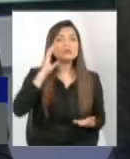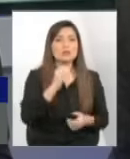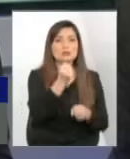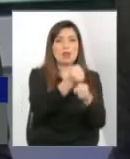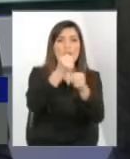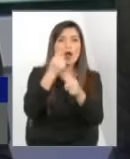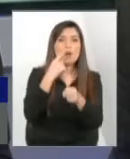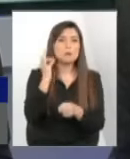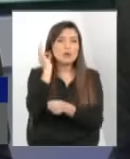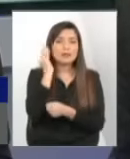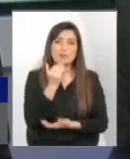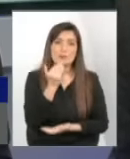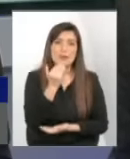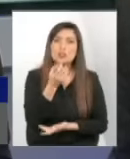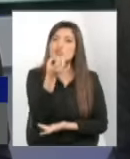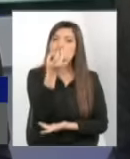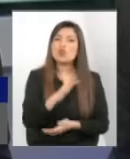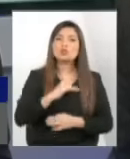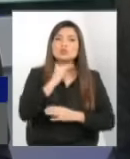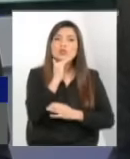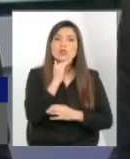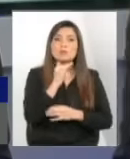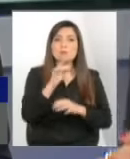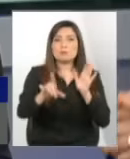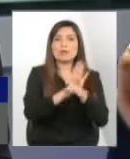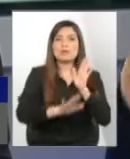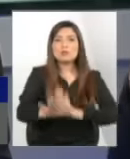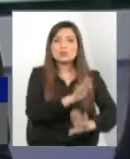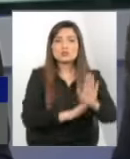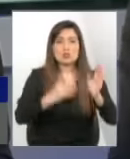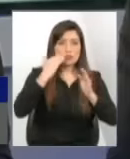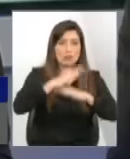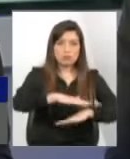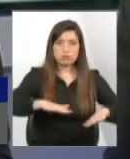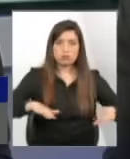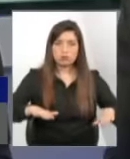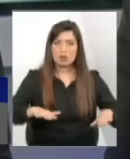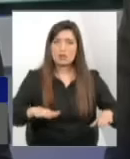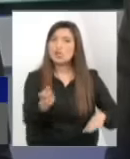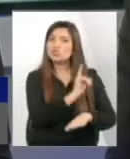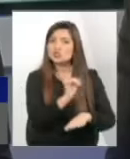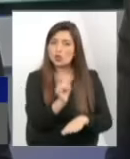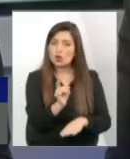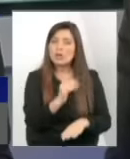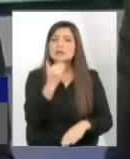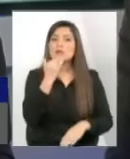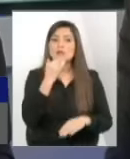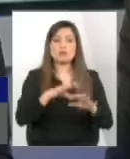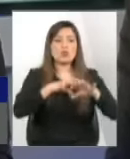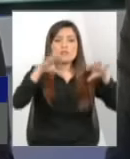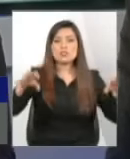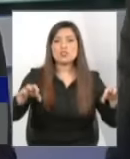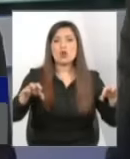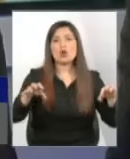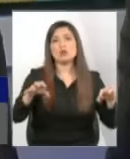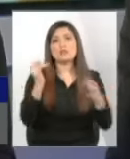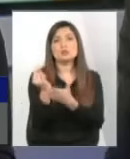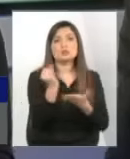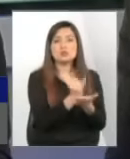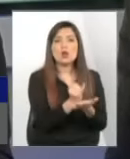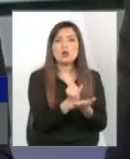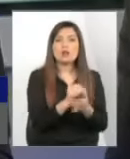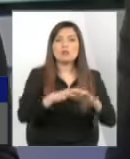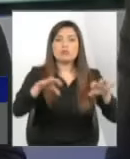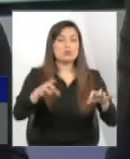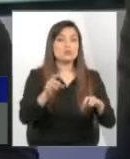y que no solo basta la ley de protección integral de la infancia y que con la división del cename y no van a solucionar